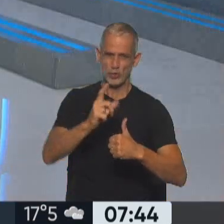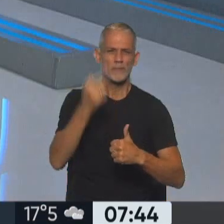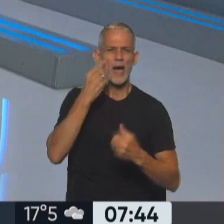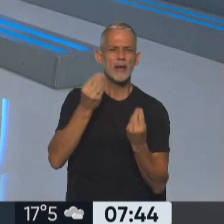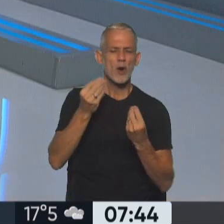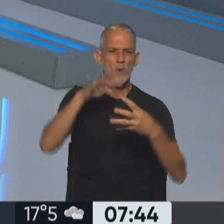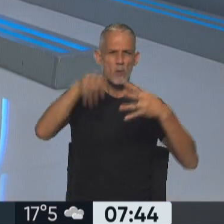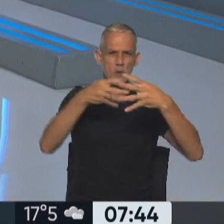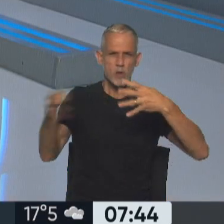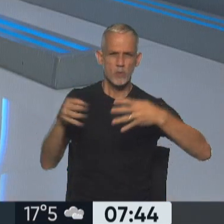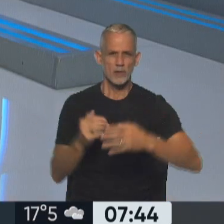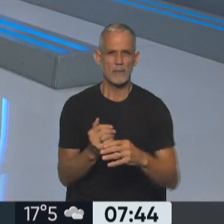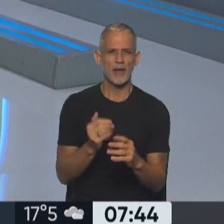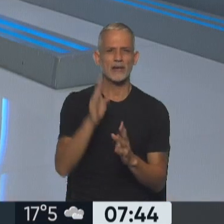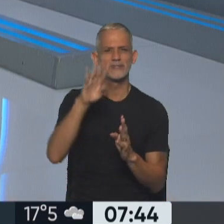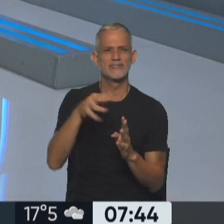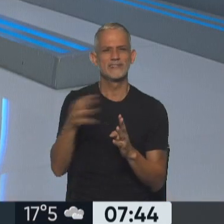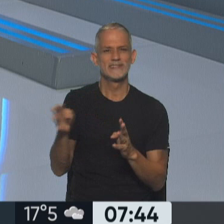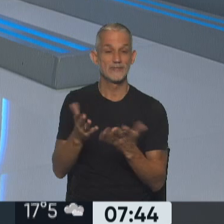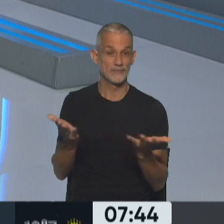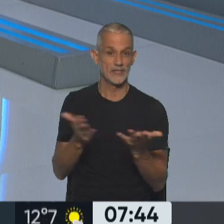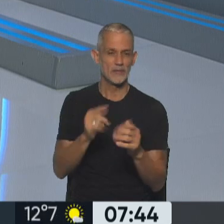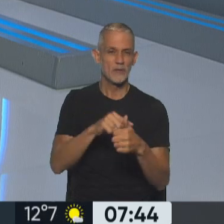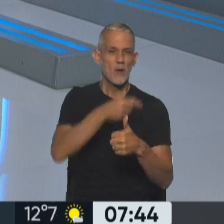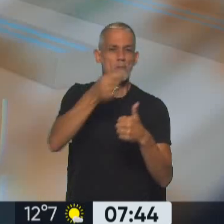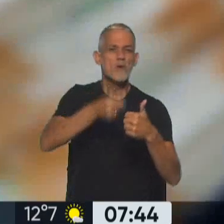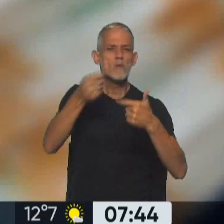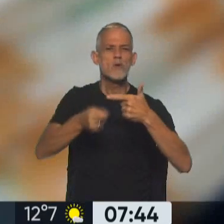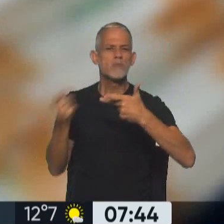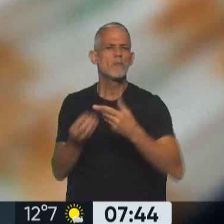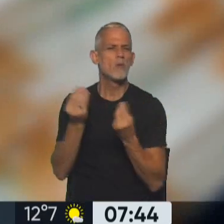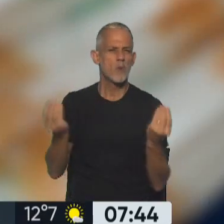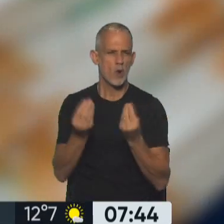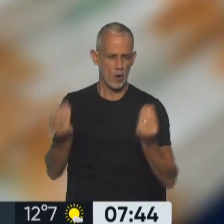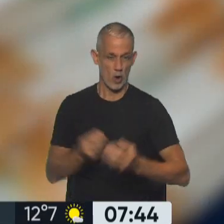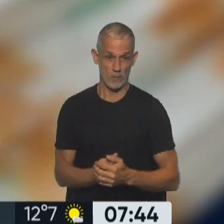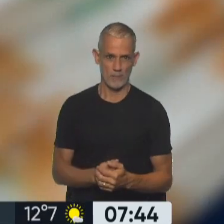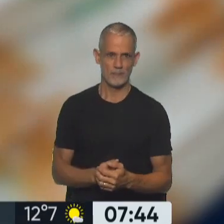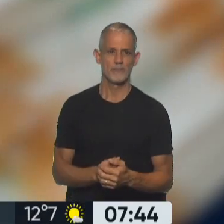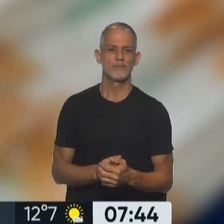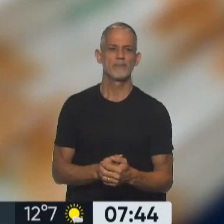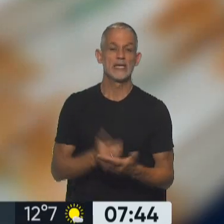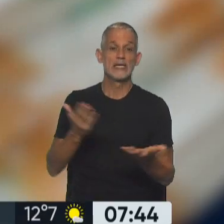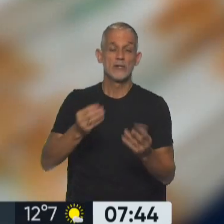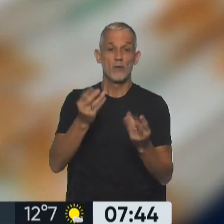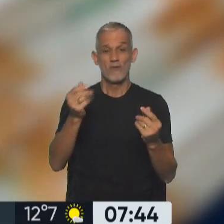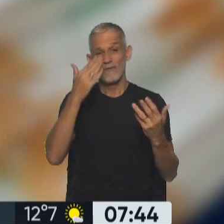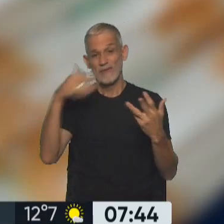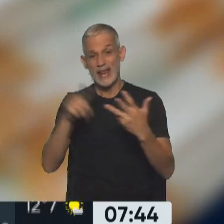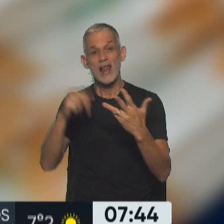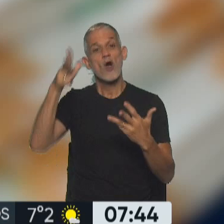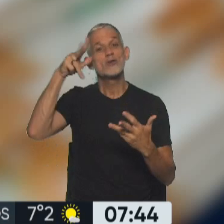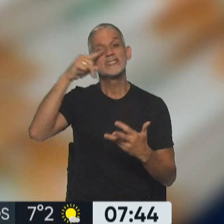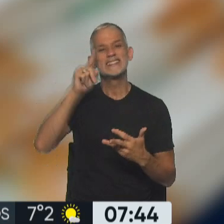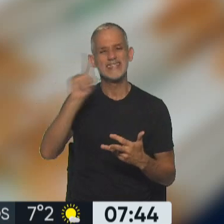los tramos de este salario mínimo vital y móvil que terminará en 87.000